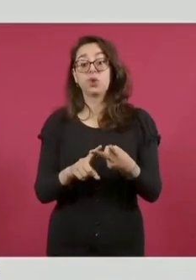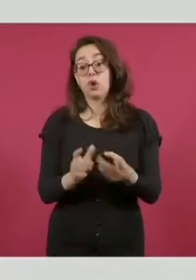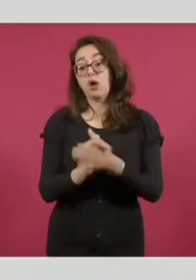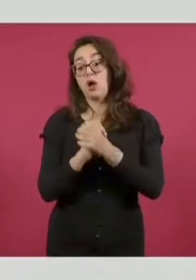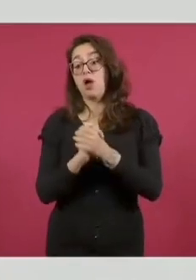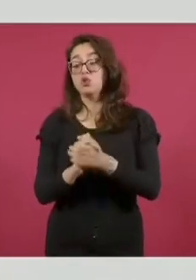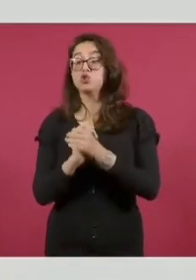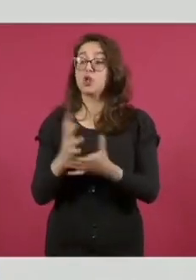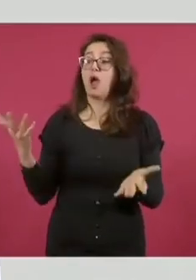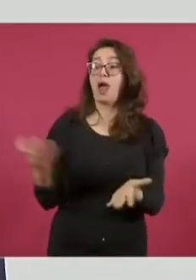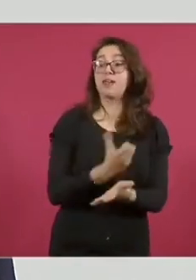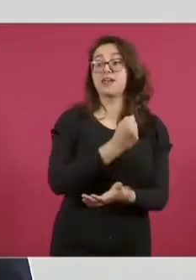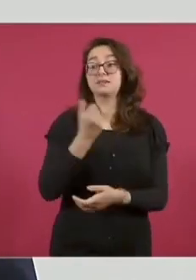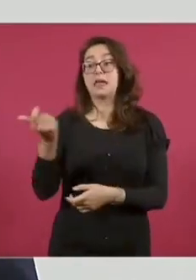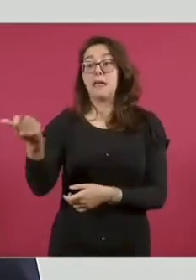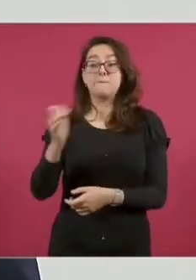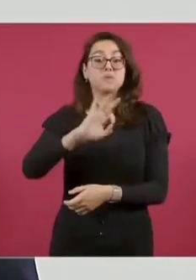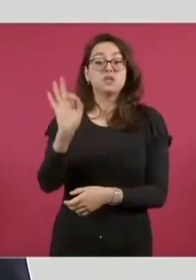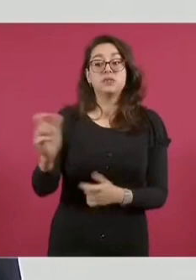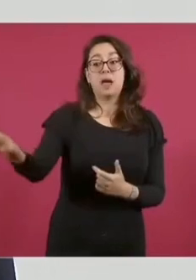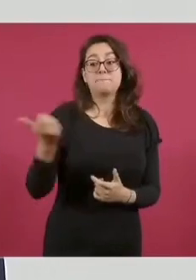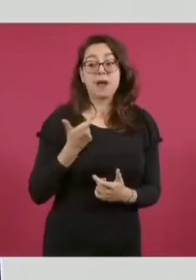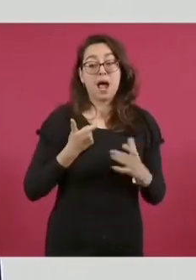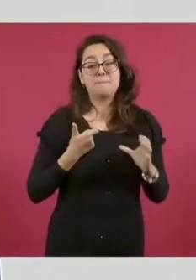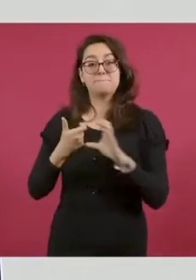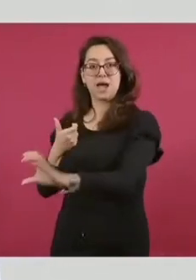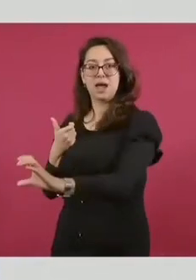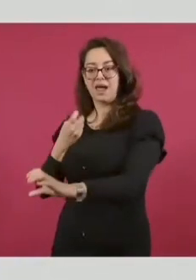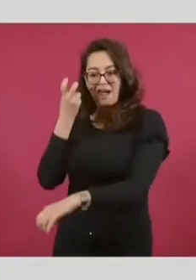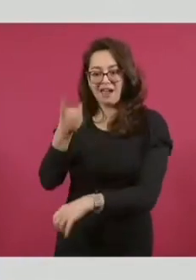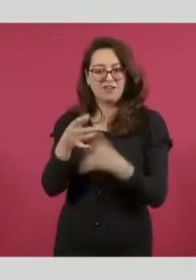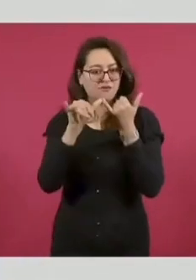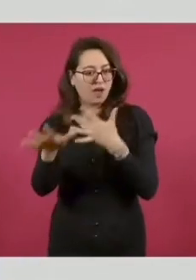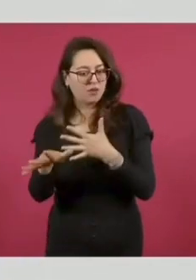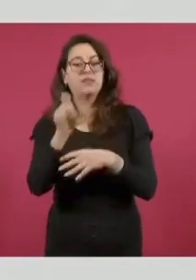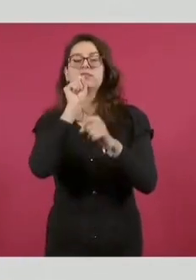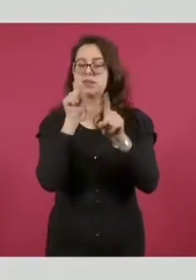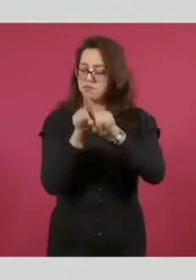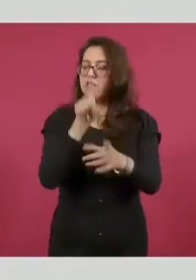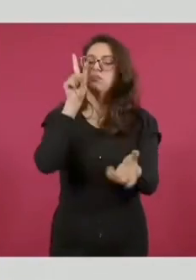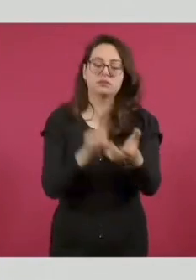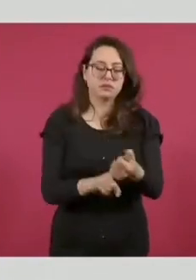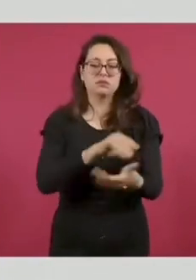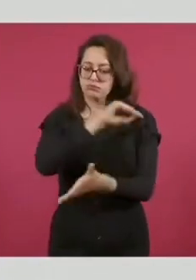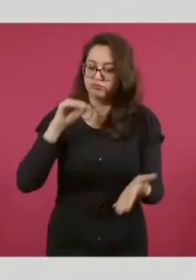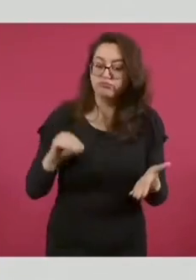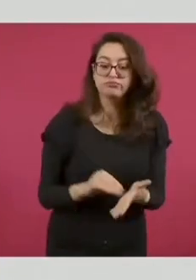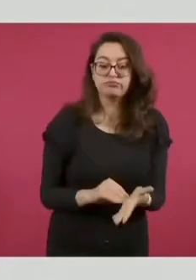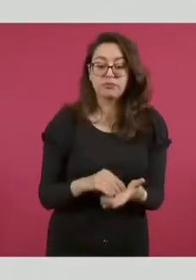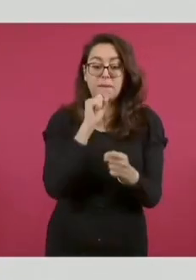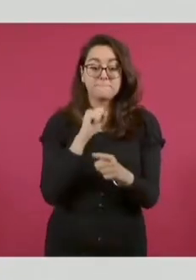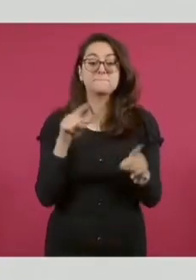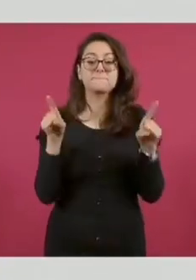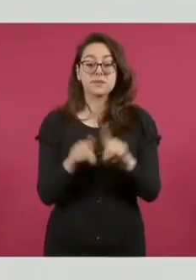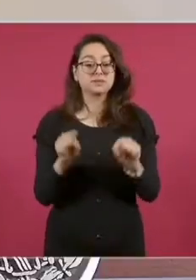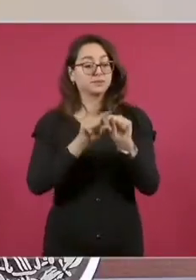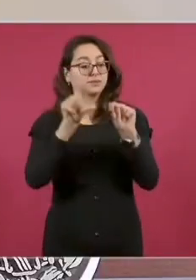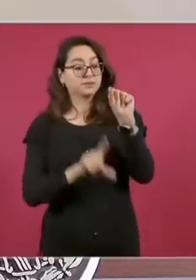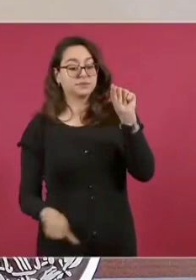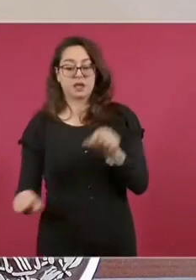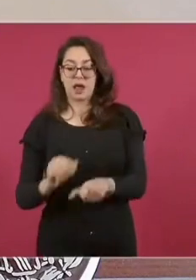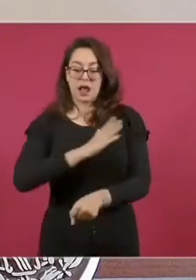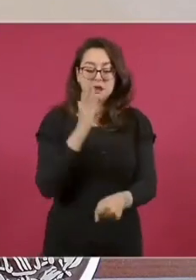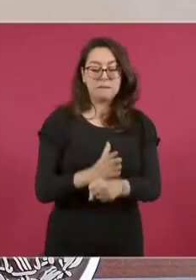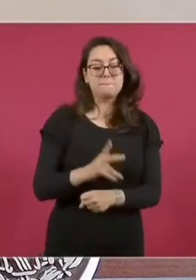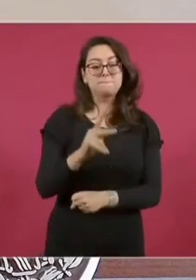encuentran vinculadas en este delito. Se pretende también unificar a nivel nacional los tipos penales y sus